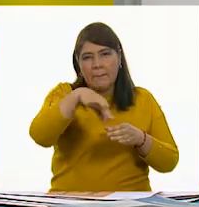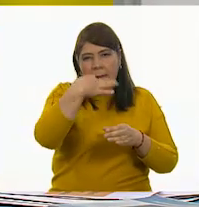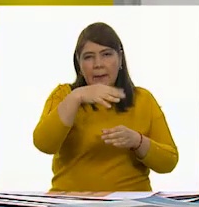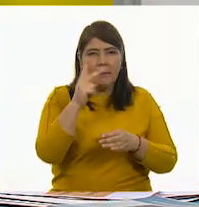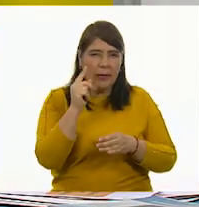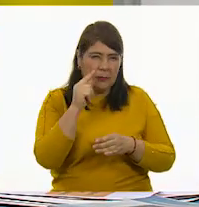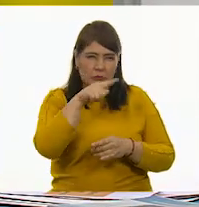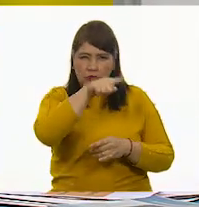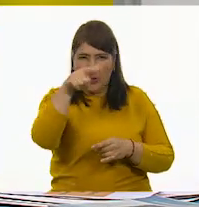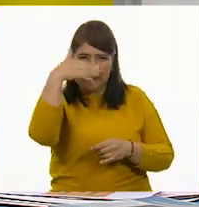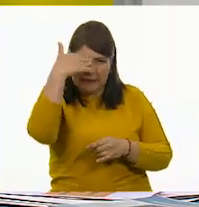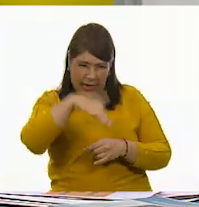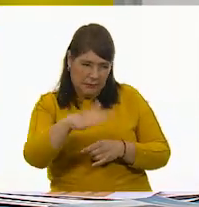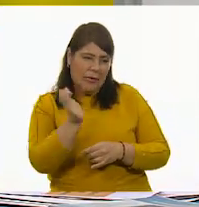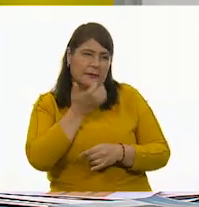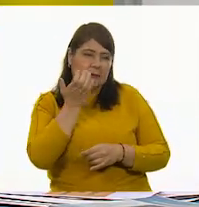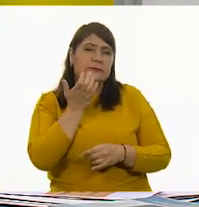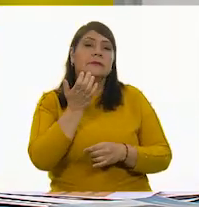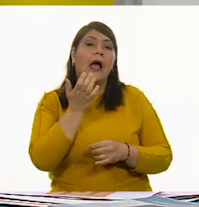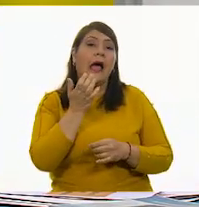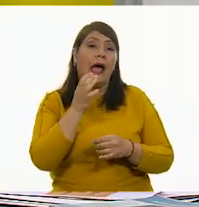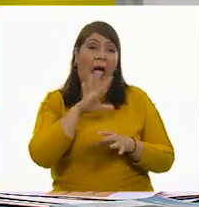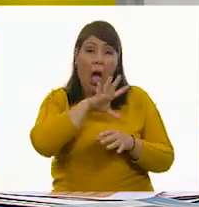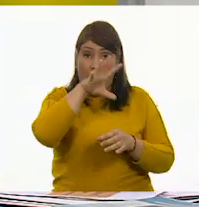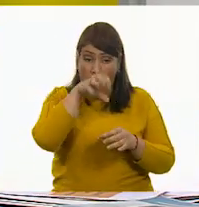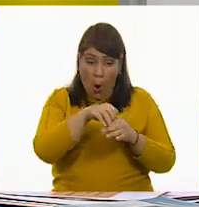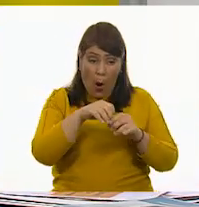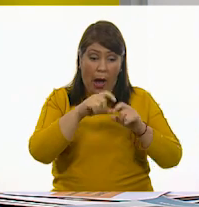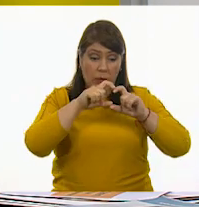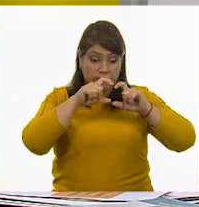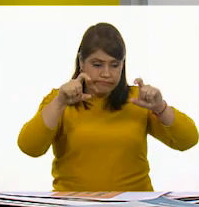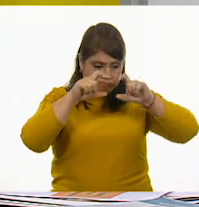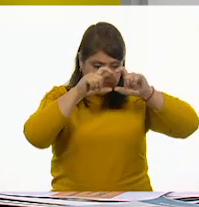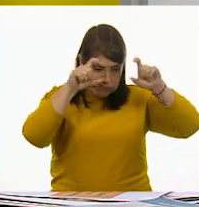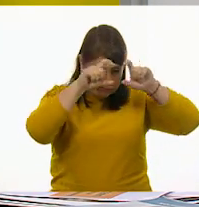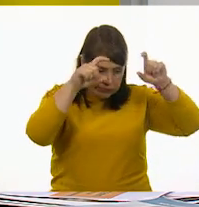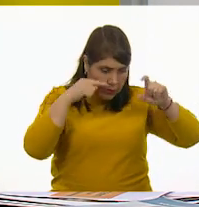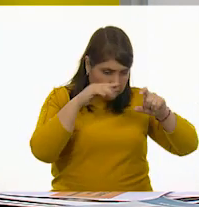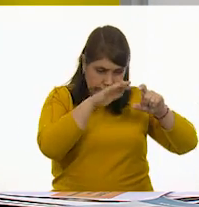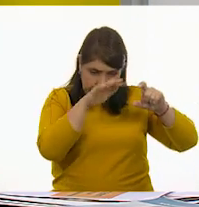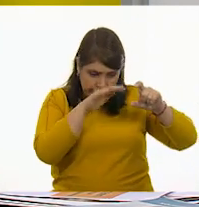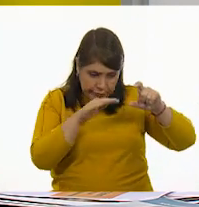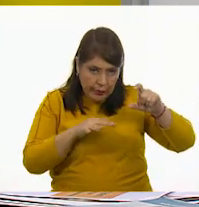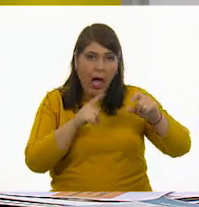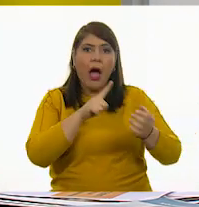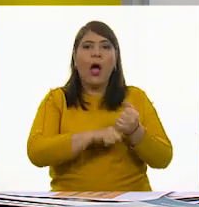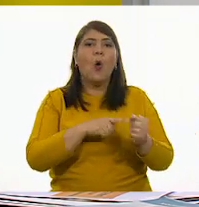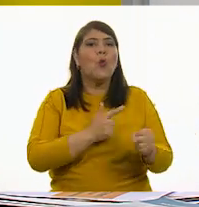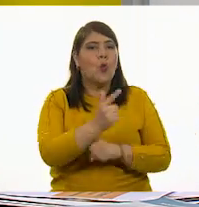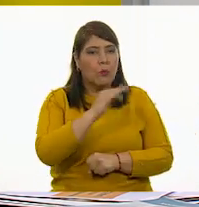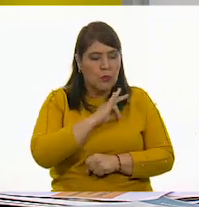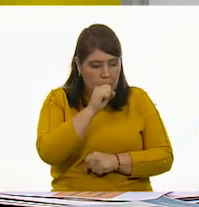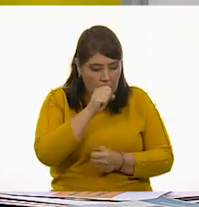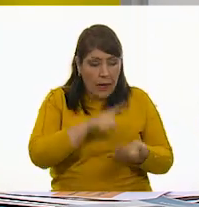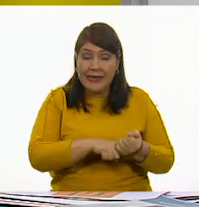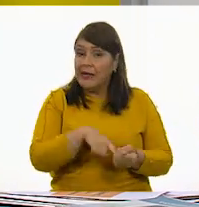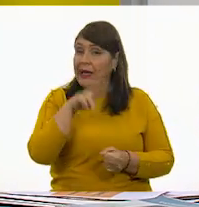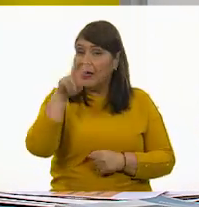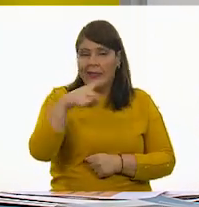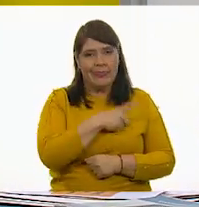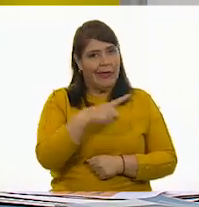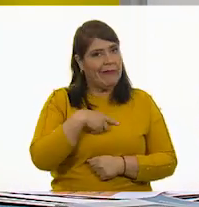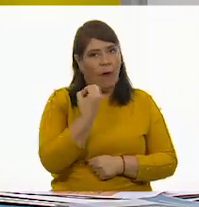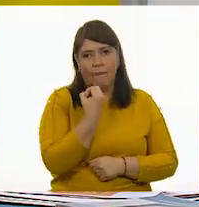que son muy populares, todas estas etiquetas las van a poder encontrar, ¿de acuerdo? Es algo obligatorio.